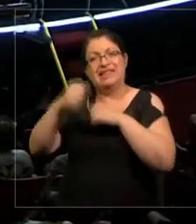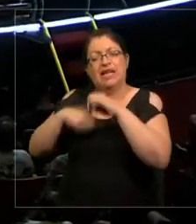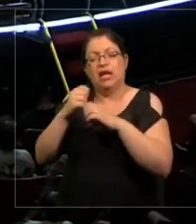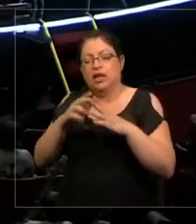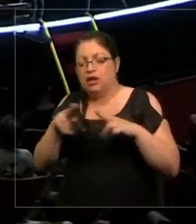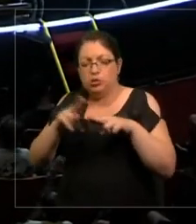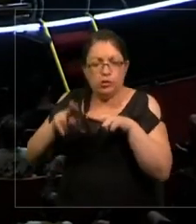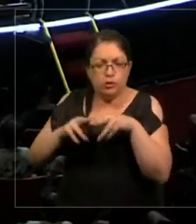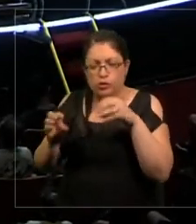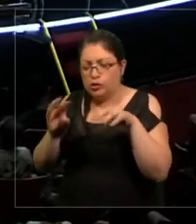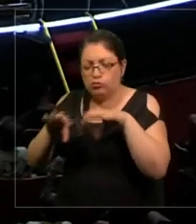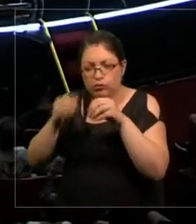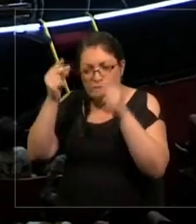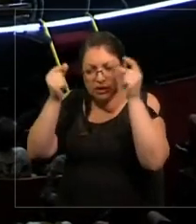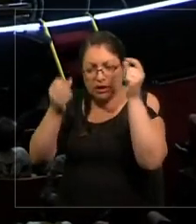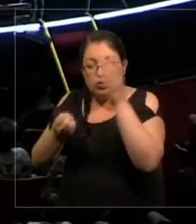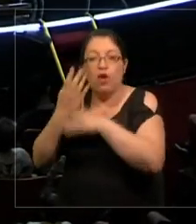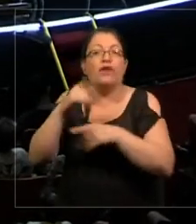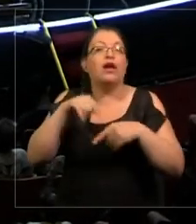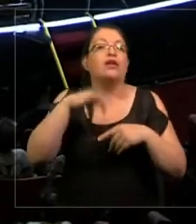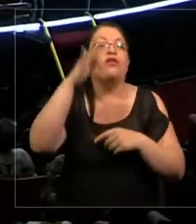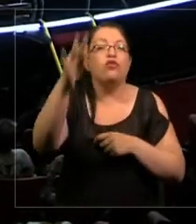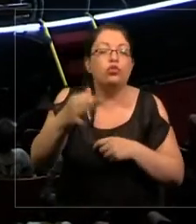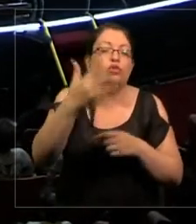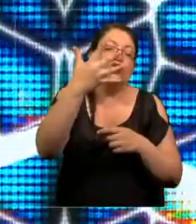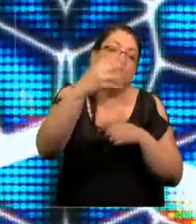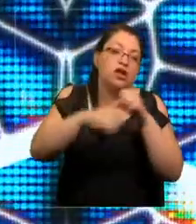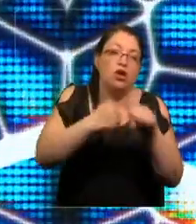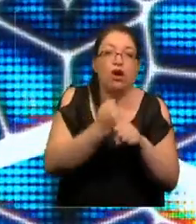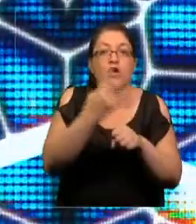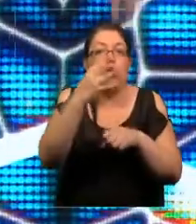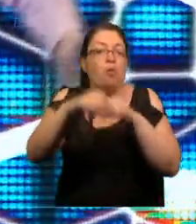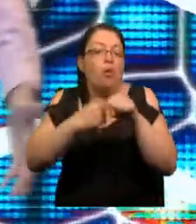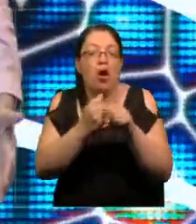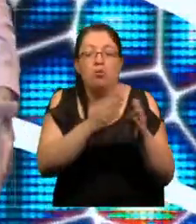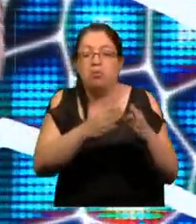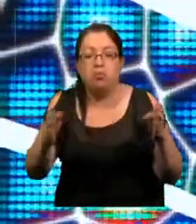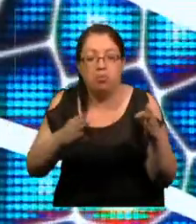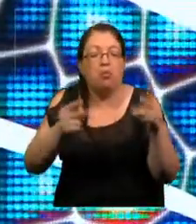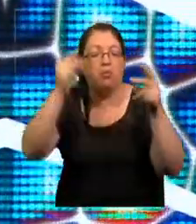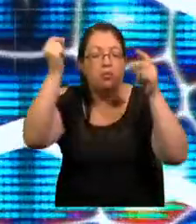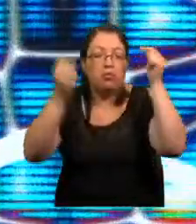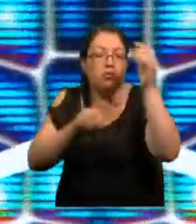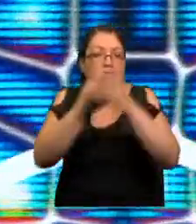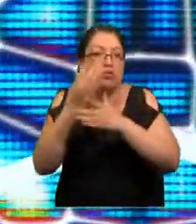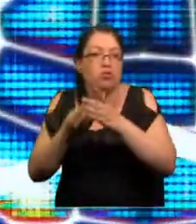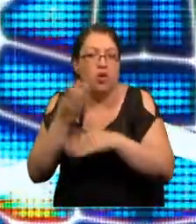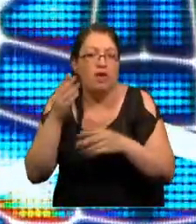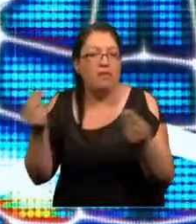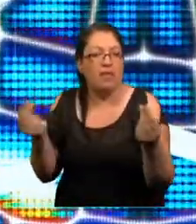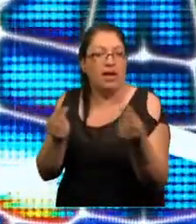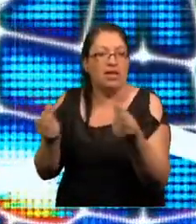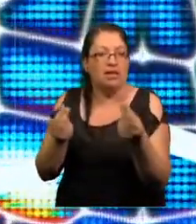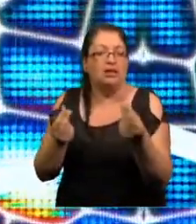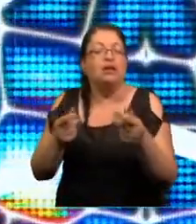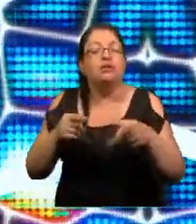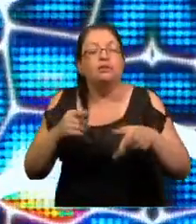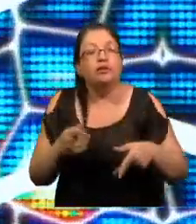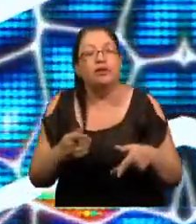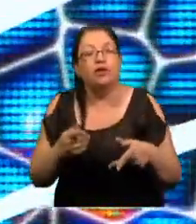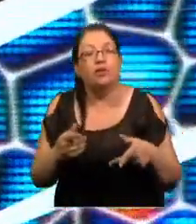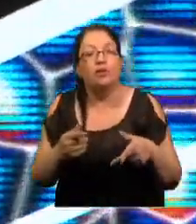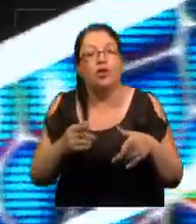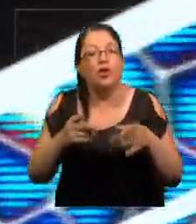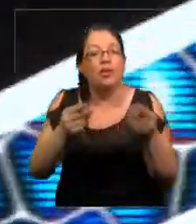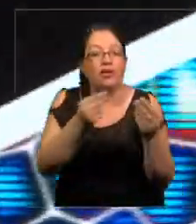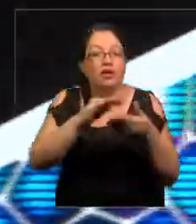en el futuro va a tomar 10 años, 5 o 4. Va a tener que tener lo equivalente a una revolución de